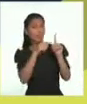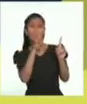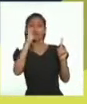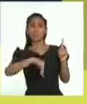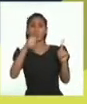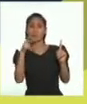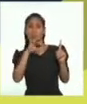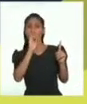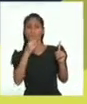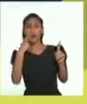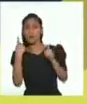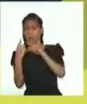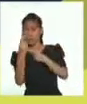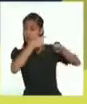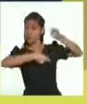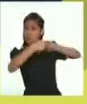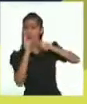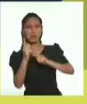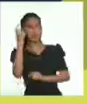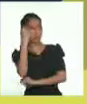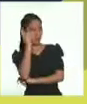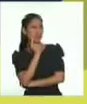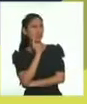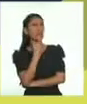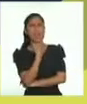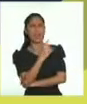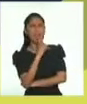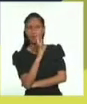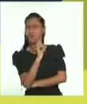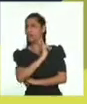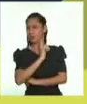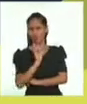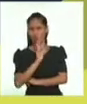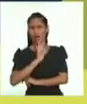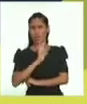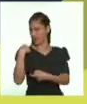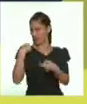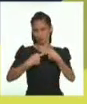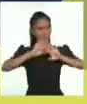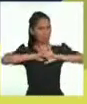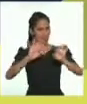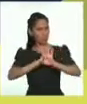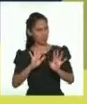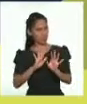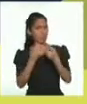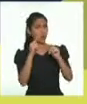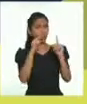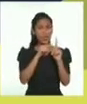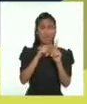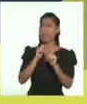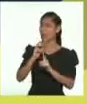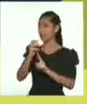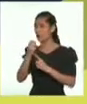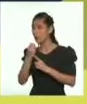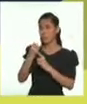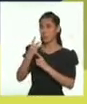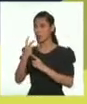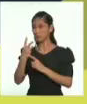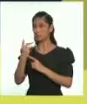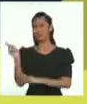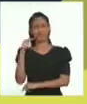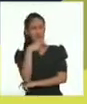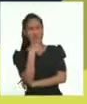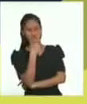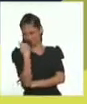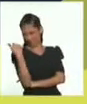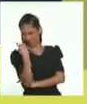En el caso de Mario, el dueño de la tienda tiene la creencia de que hay una sola forma de hablar correctamente el español. Y como Mario no lo habla de esa forma, el dueño de la